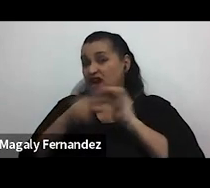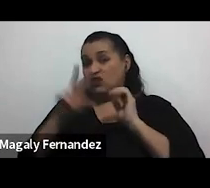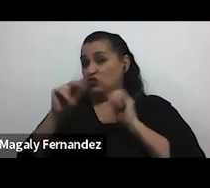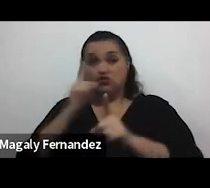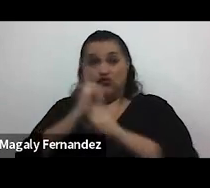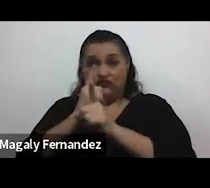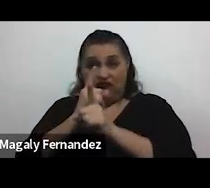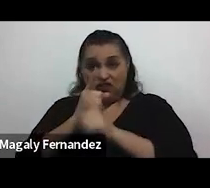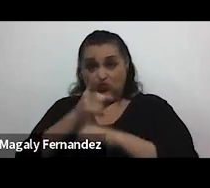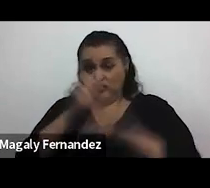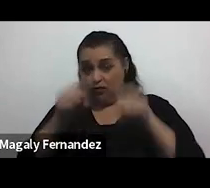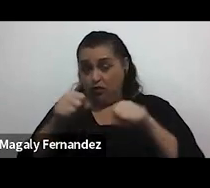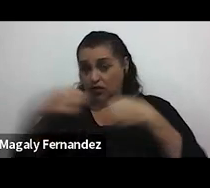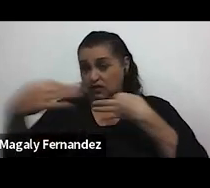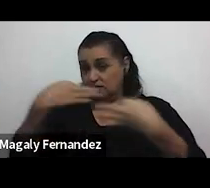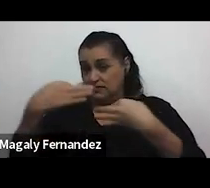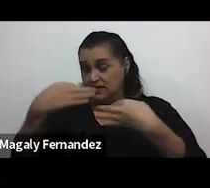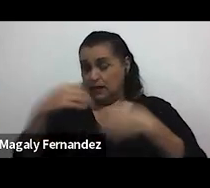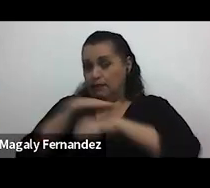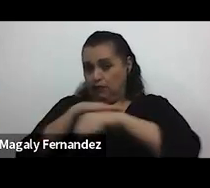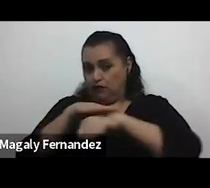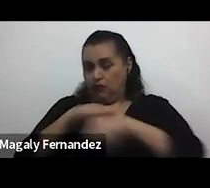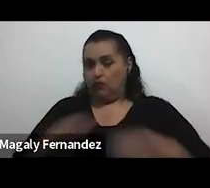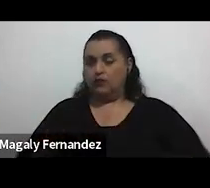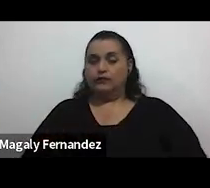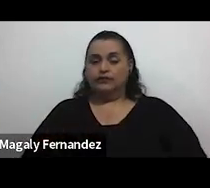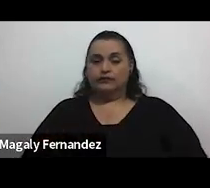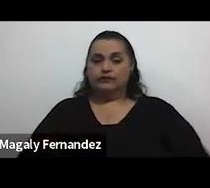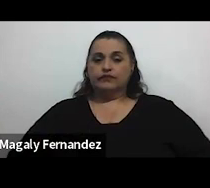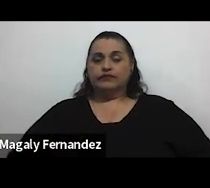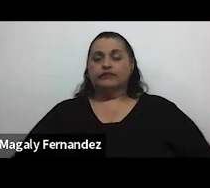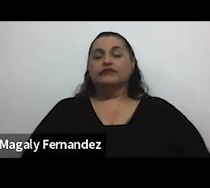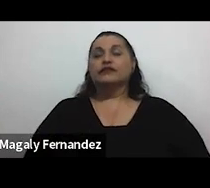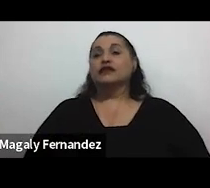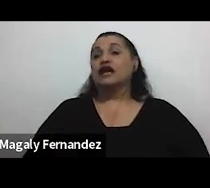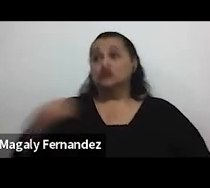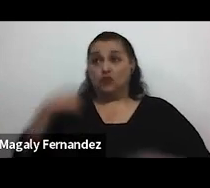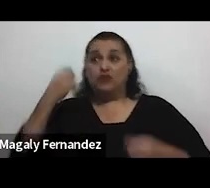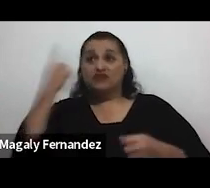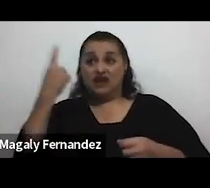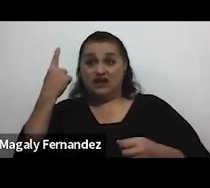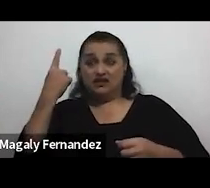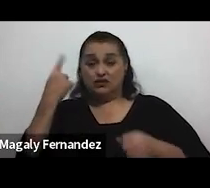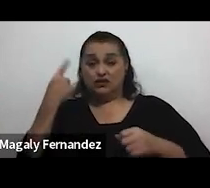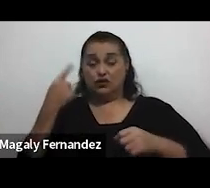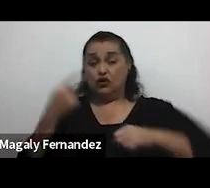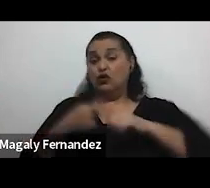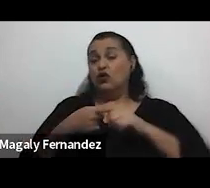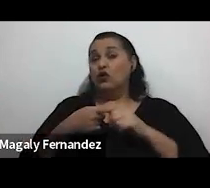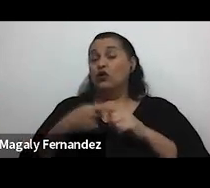podría ampliar este punto por favor ok según lo que entiendo en su pregunta Jonathan